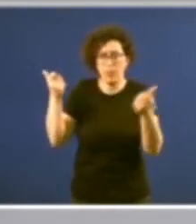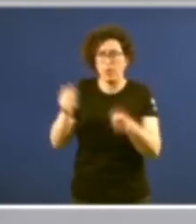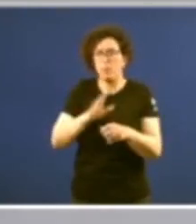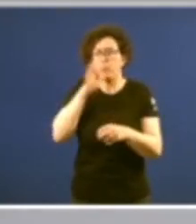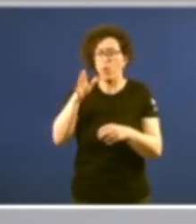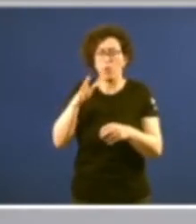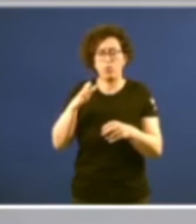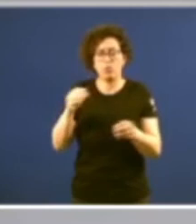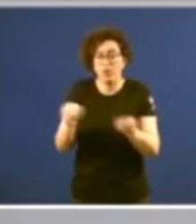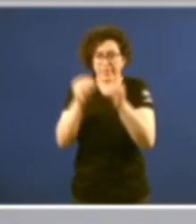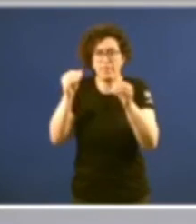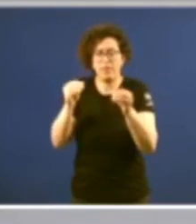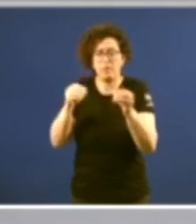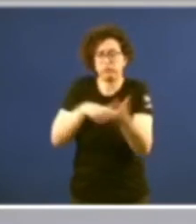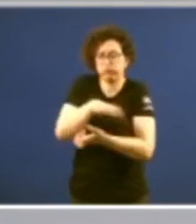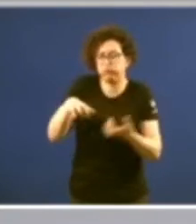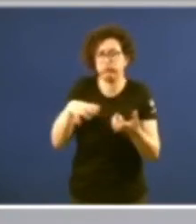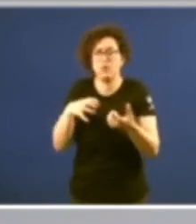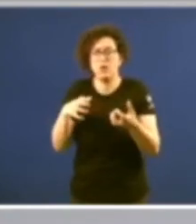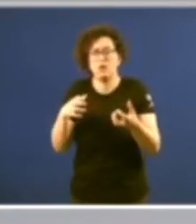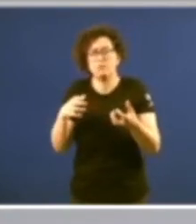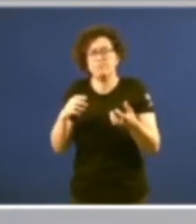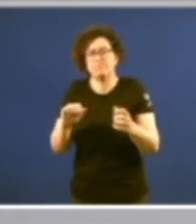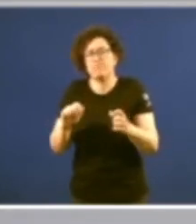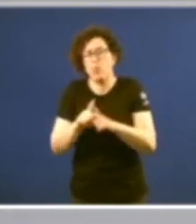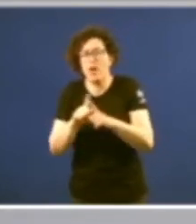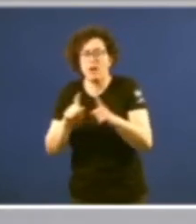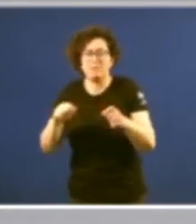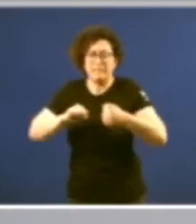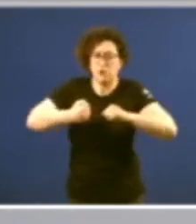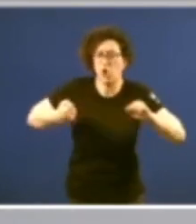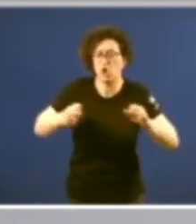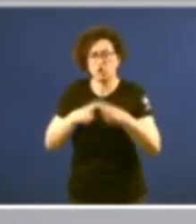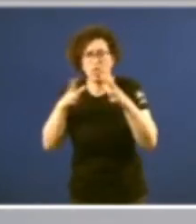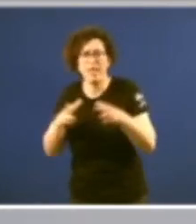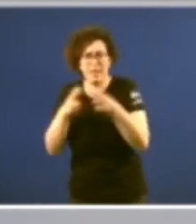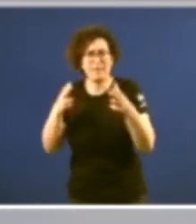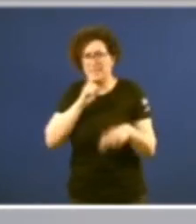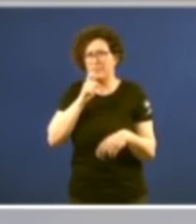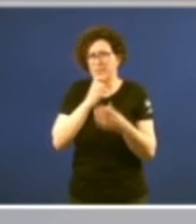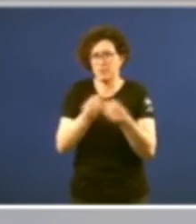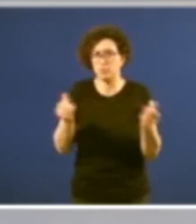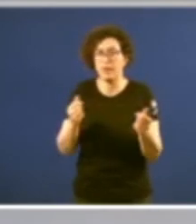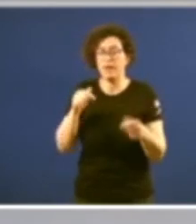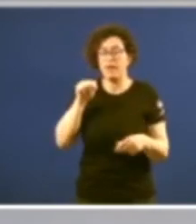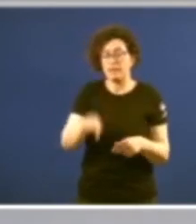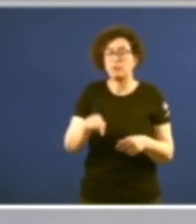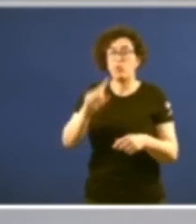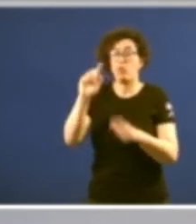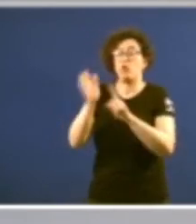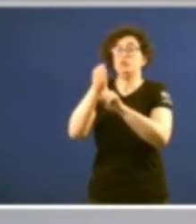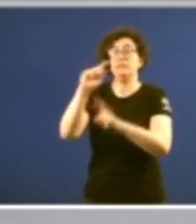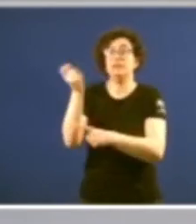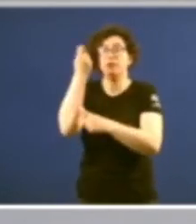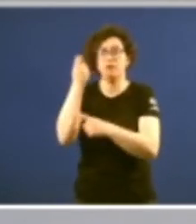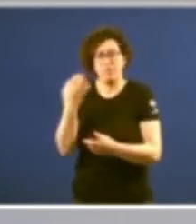convulsións sociais irresolubles Nesta siesta que merece unha permanente admiración o